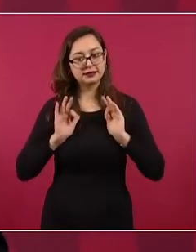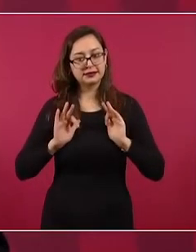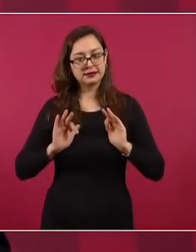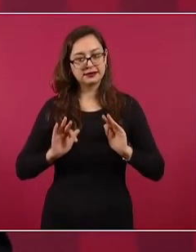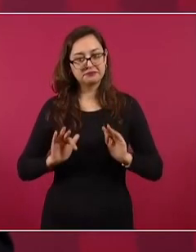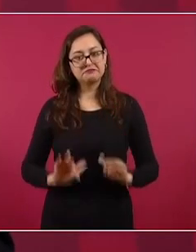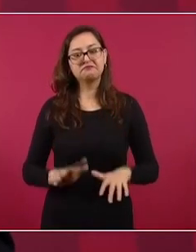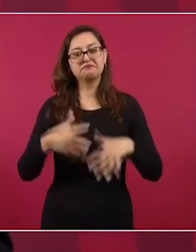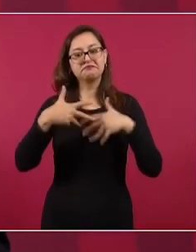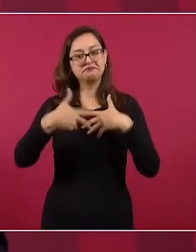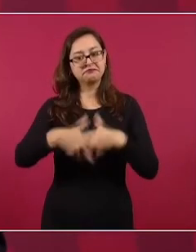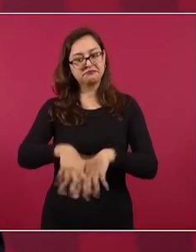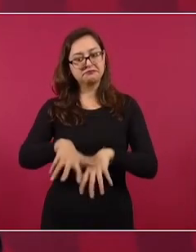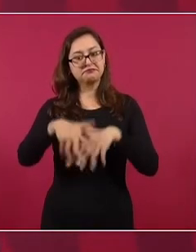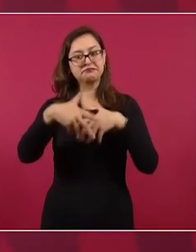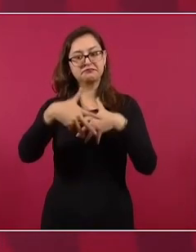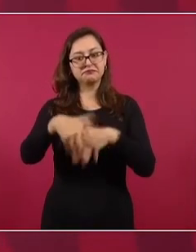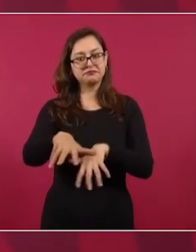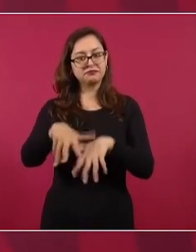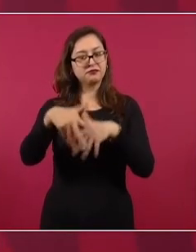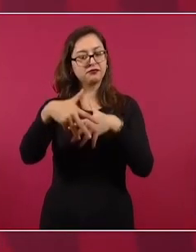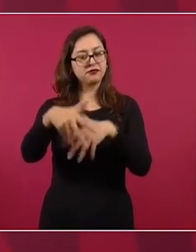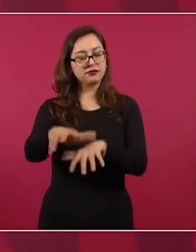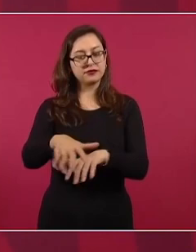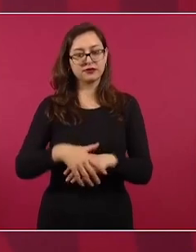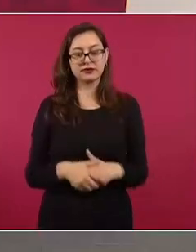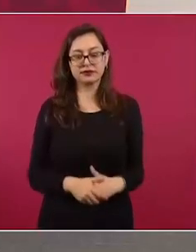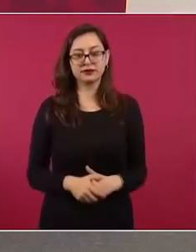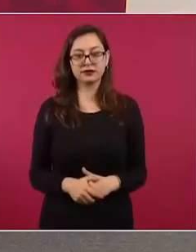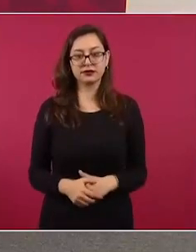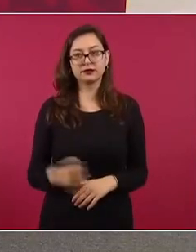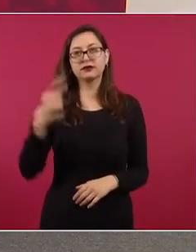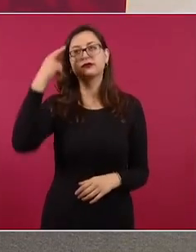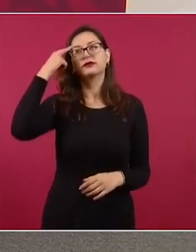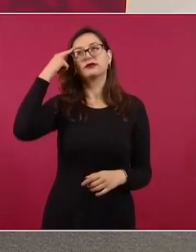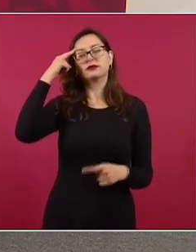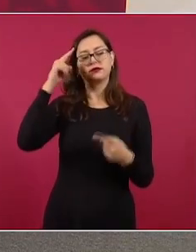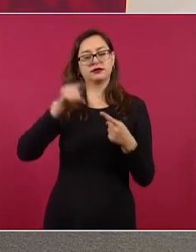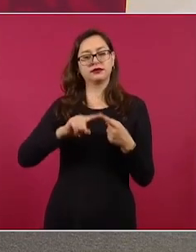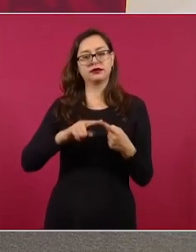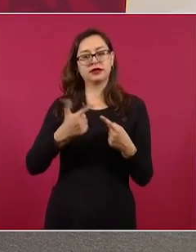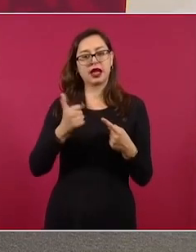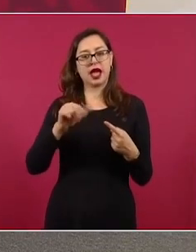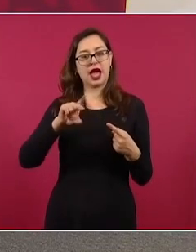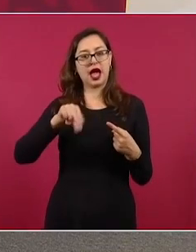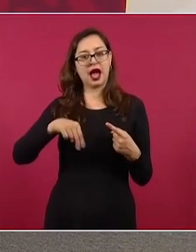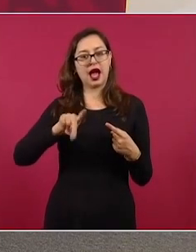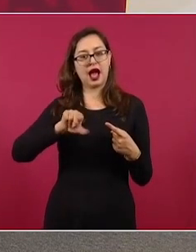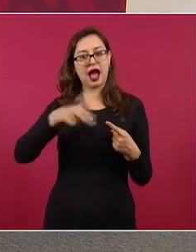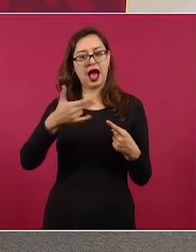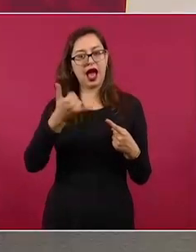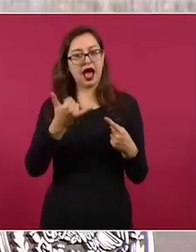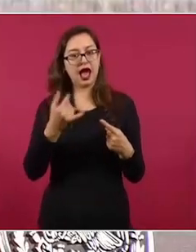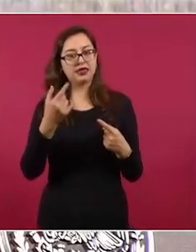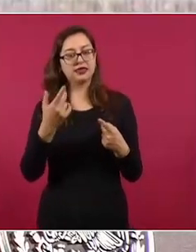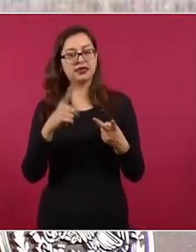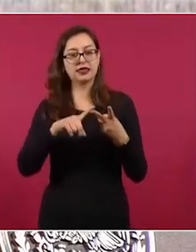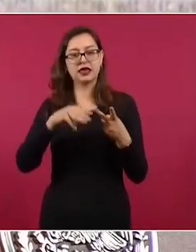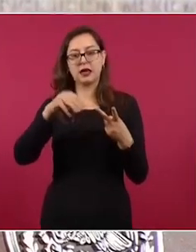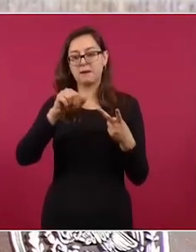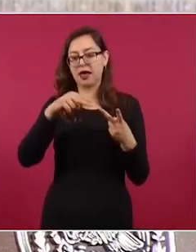Esa es la enseñanza de Gandhi, de Mandela,